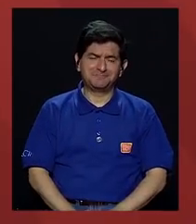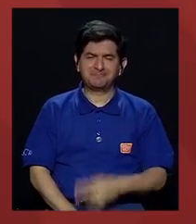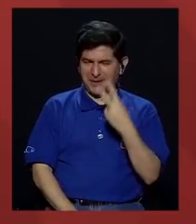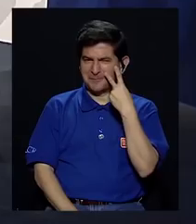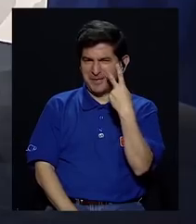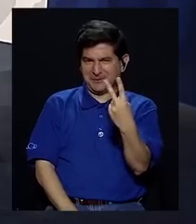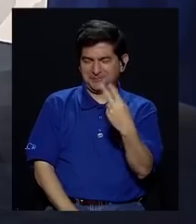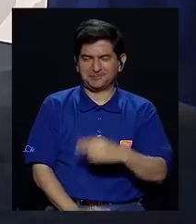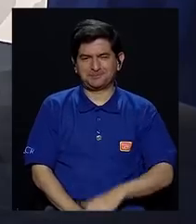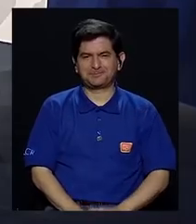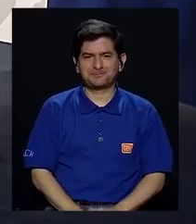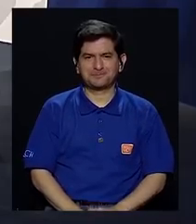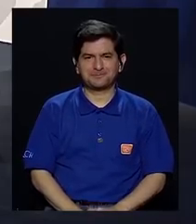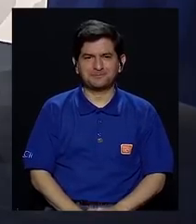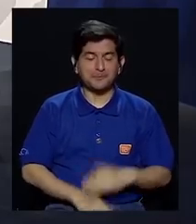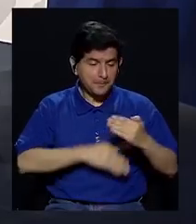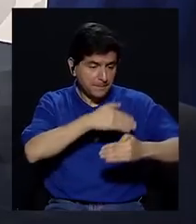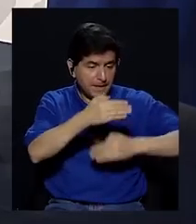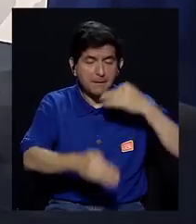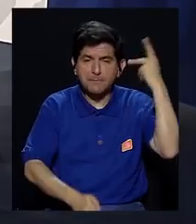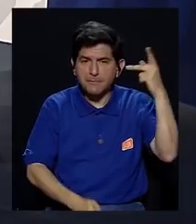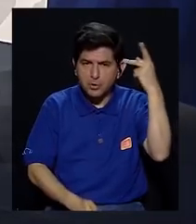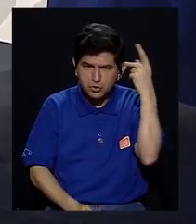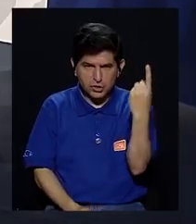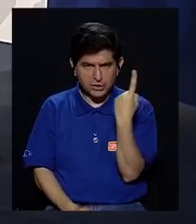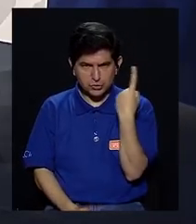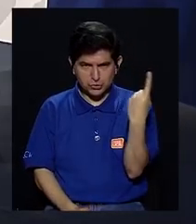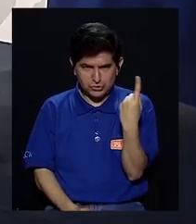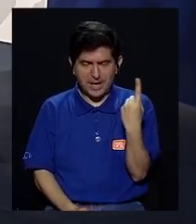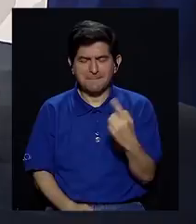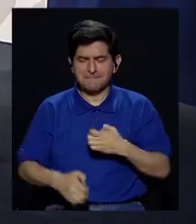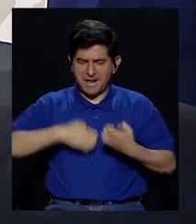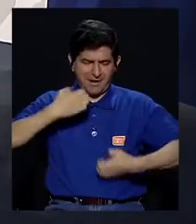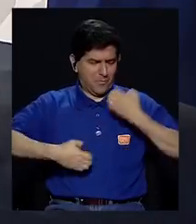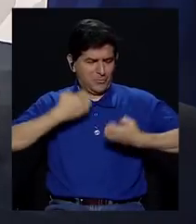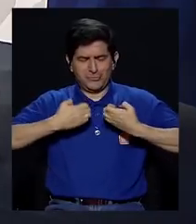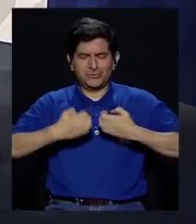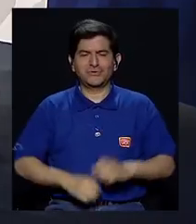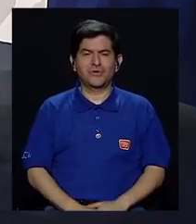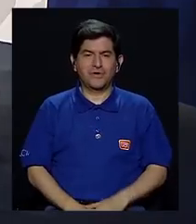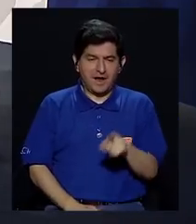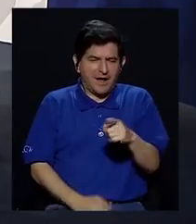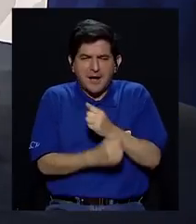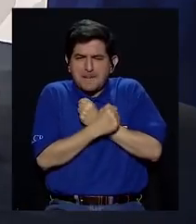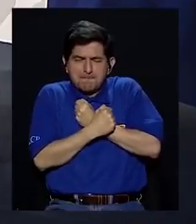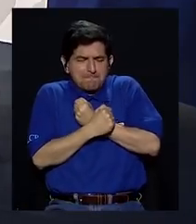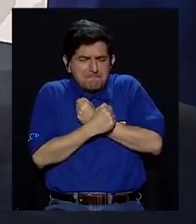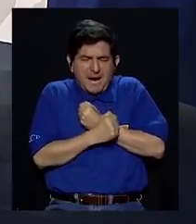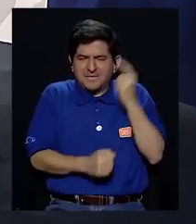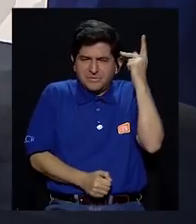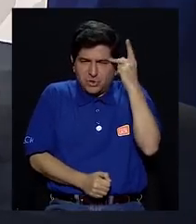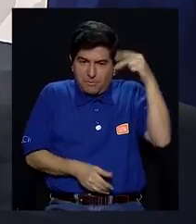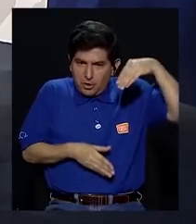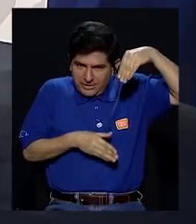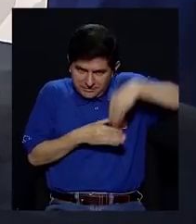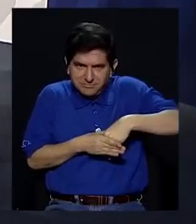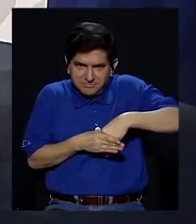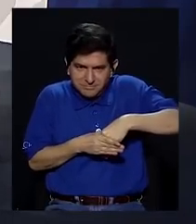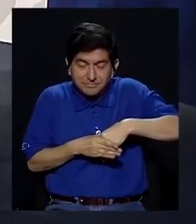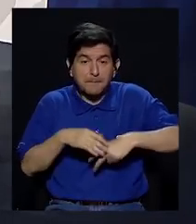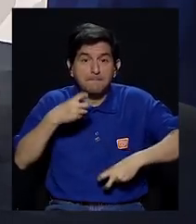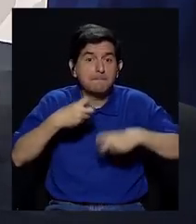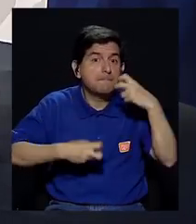A ver, los procesos políticos siempre son emocionales, ¿verdad? Siempre están las pasiones políticas de por medio.